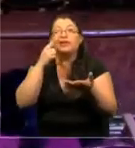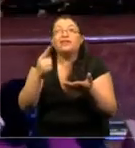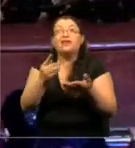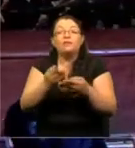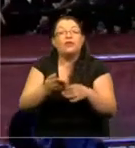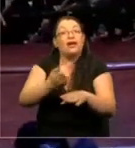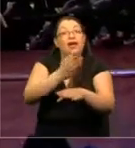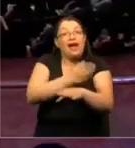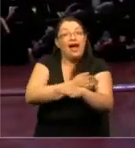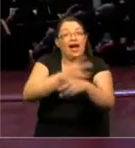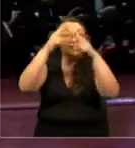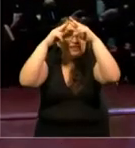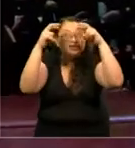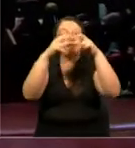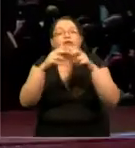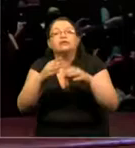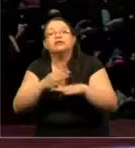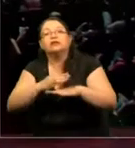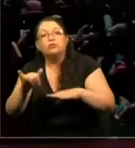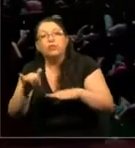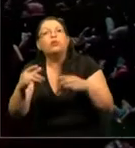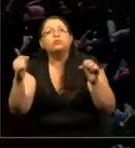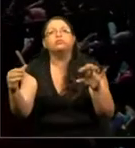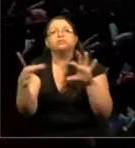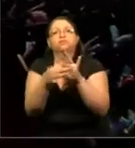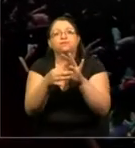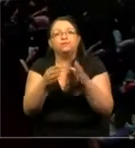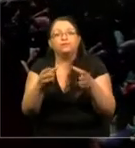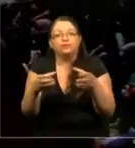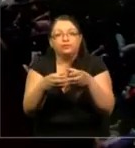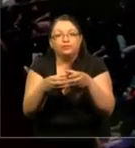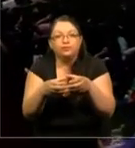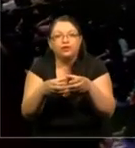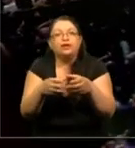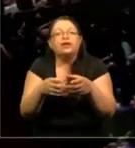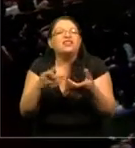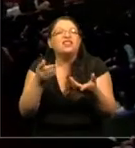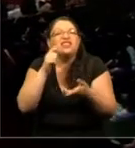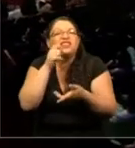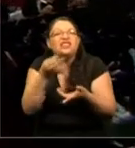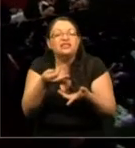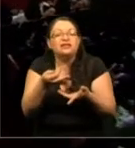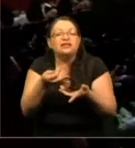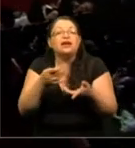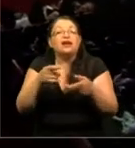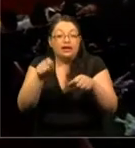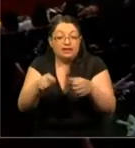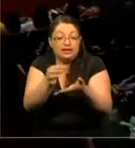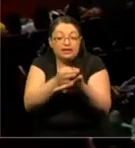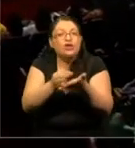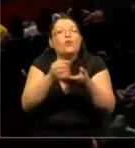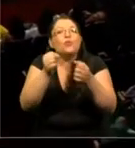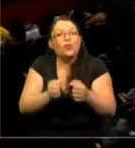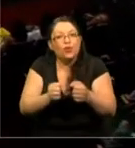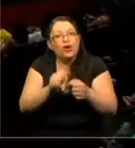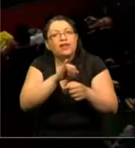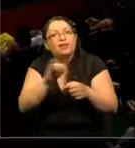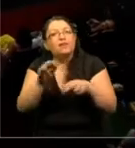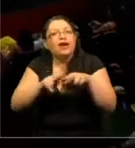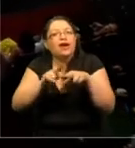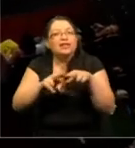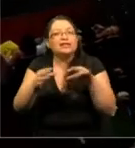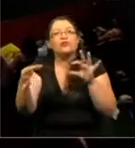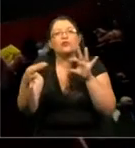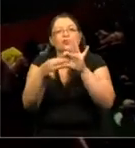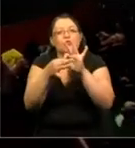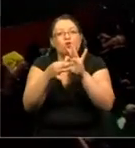y presináptica se encuentran, sugiriendo que efectivamente estas células pueden recapitular conexiones de tipo sináptico